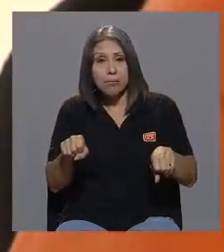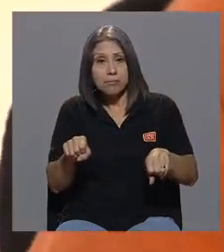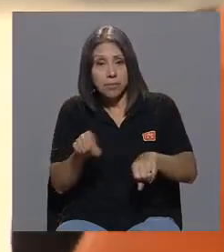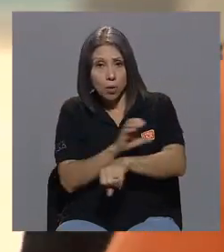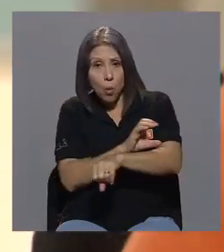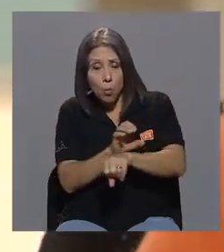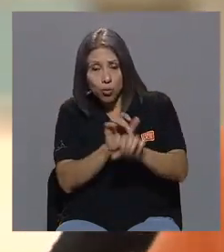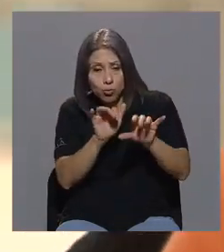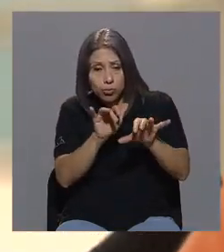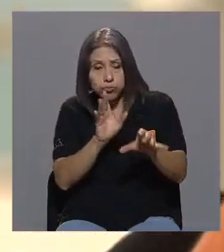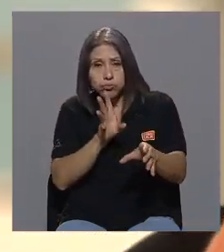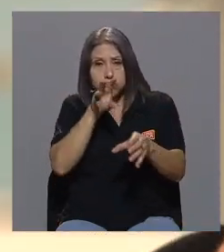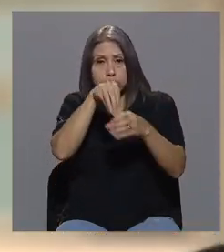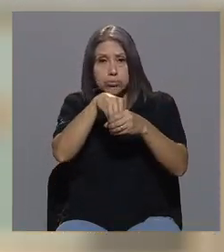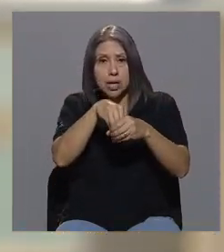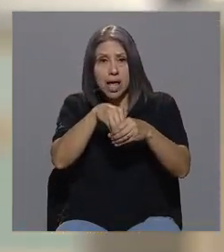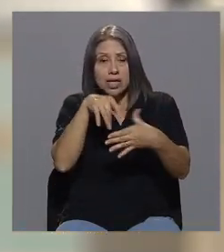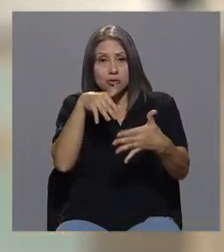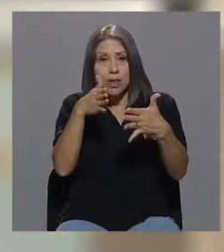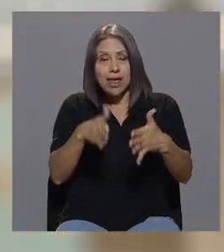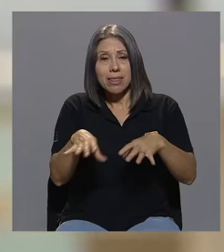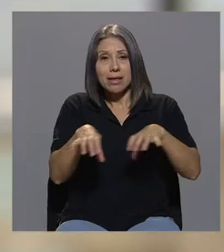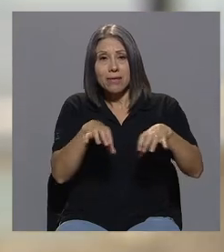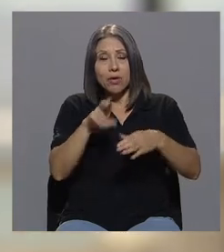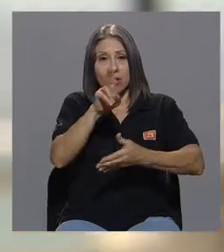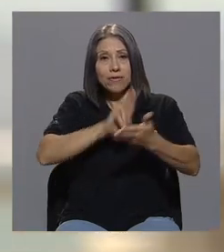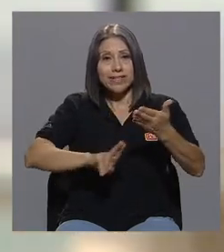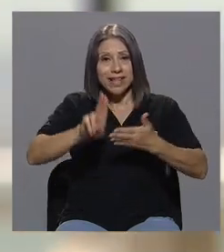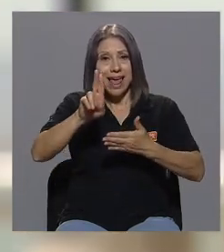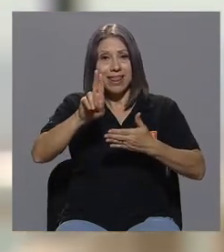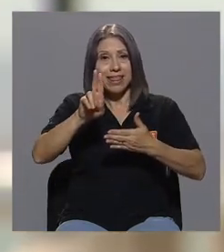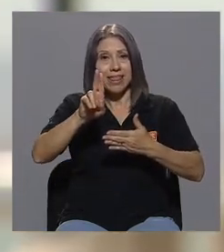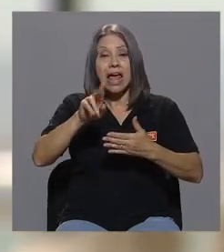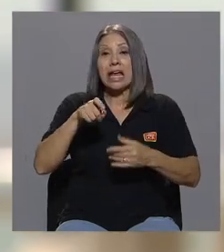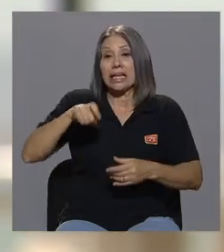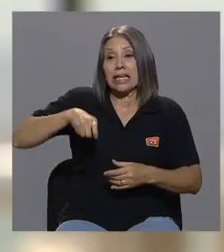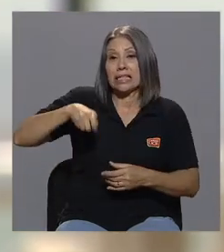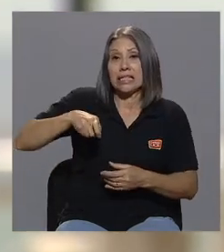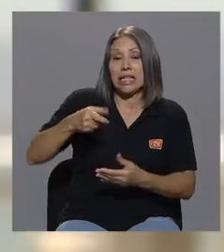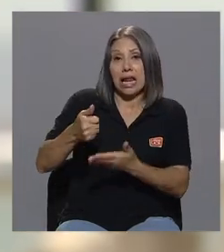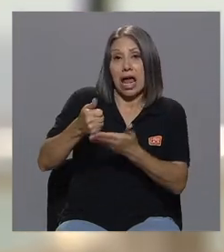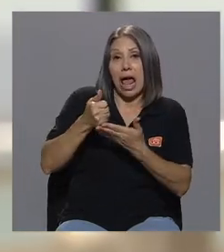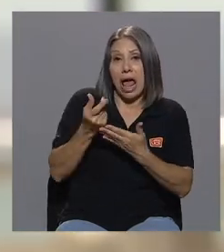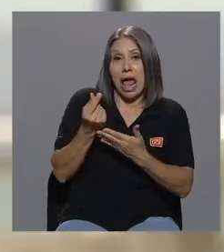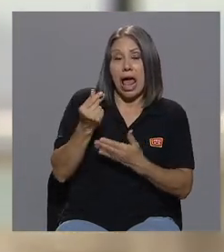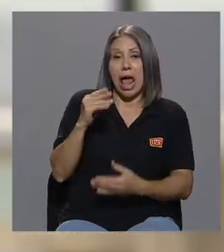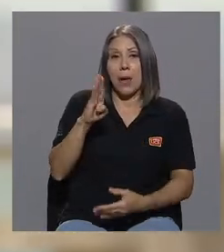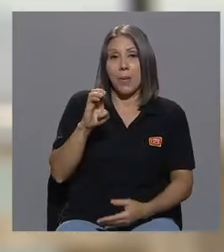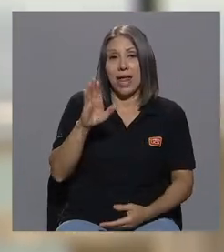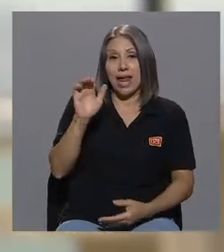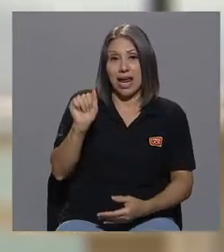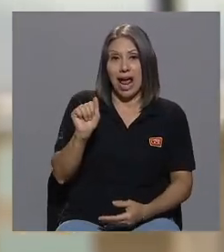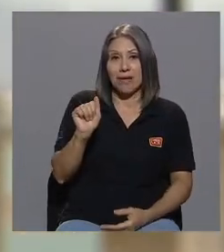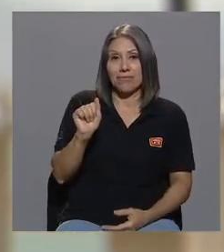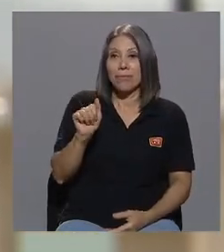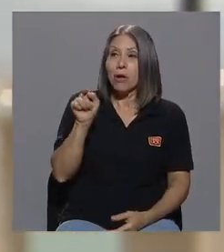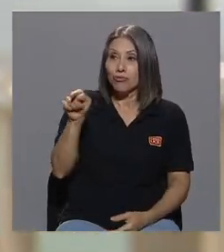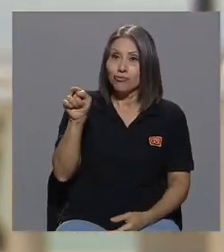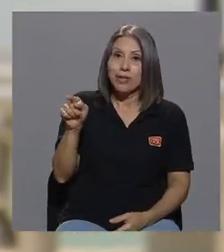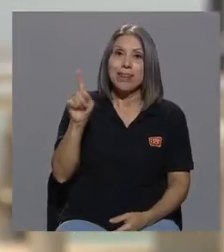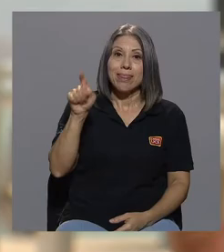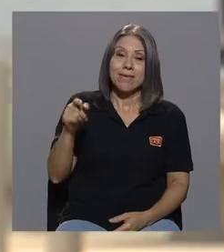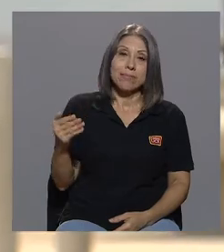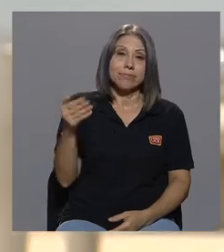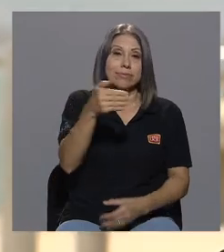universidad y entonces vamos a necesitar una beca vamos a invitarte a que hables con la trabajadora social